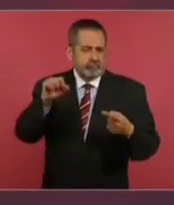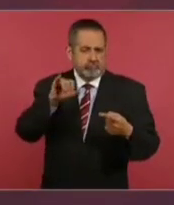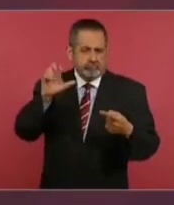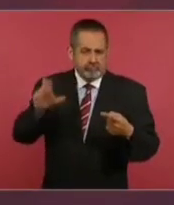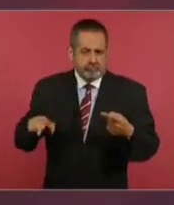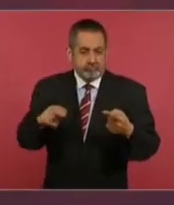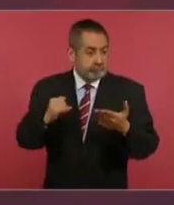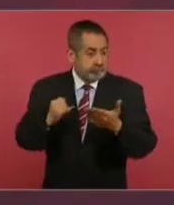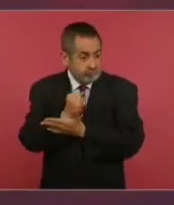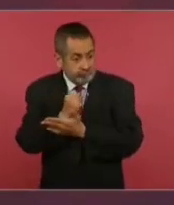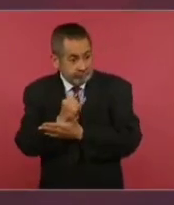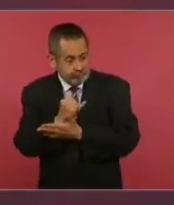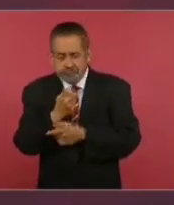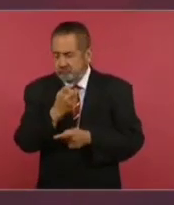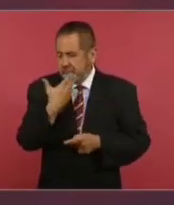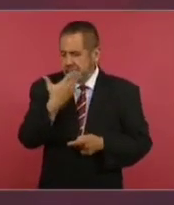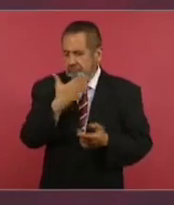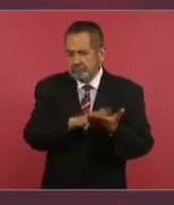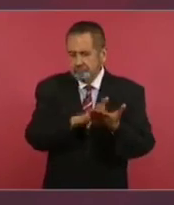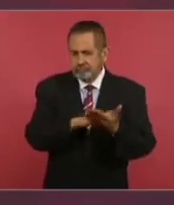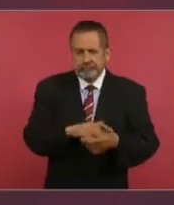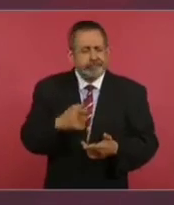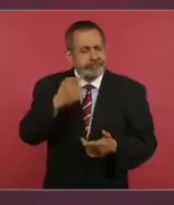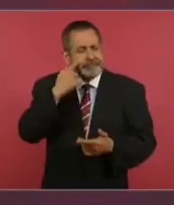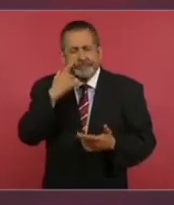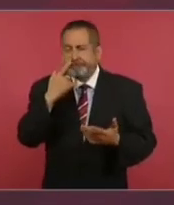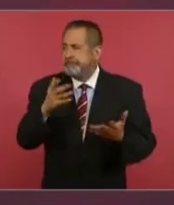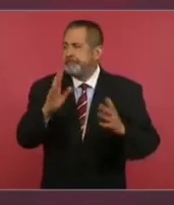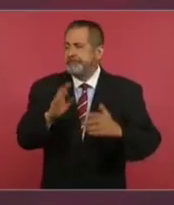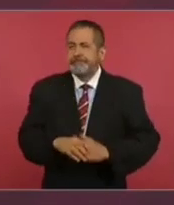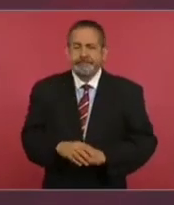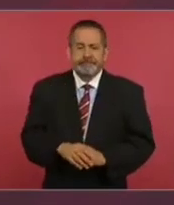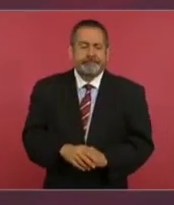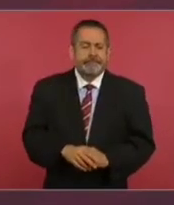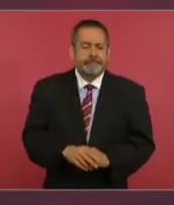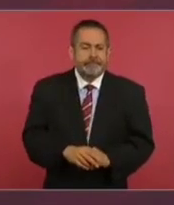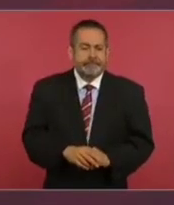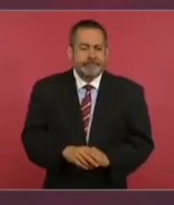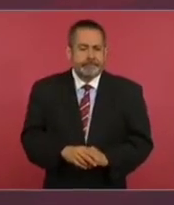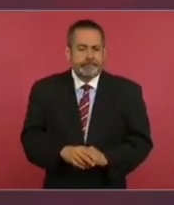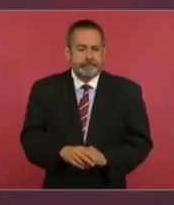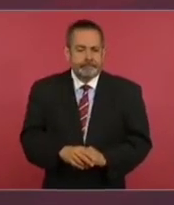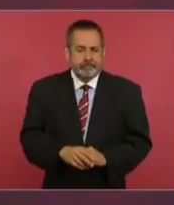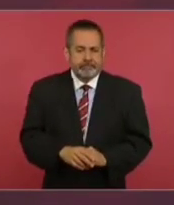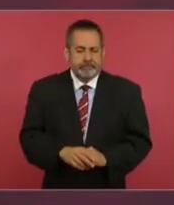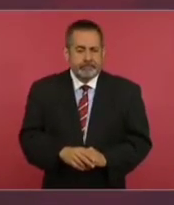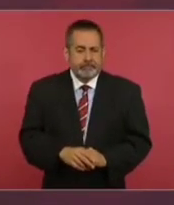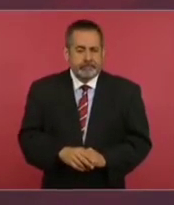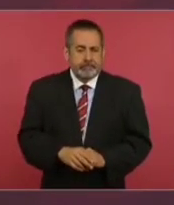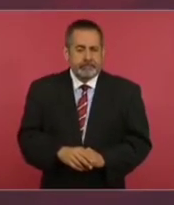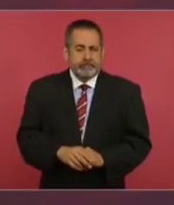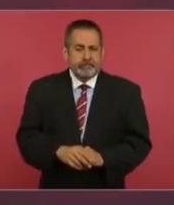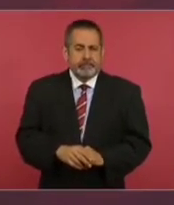Corte. Fíjense cómo son las cosas. Deben de haber